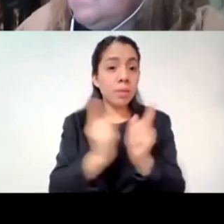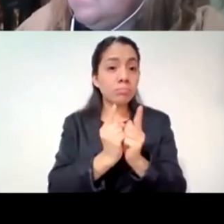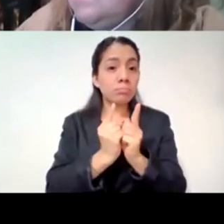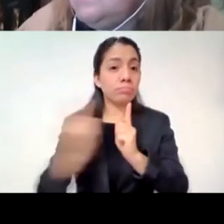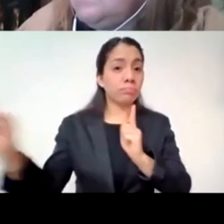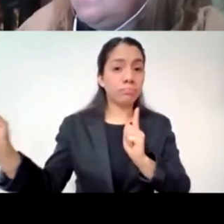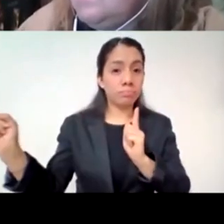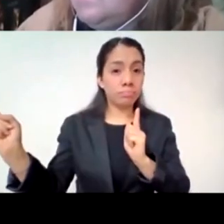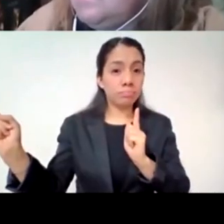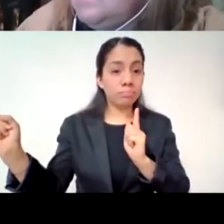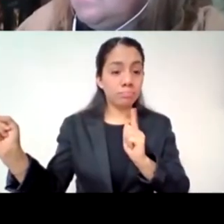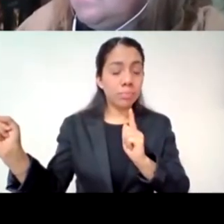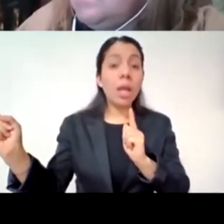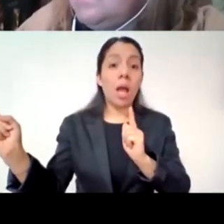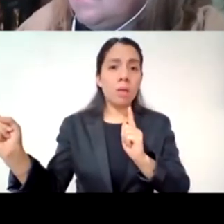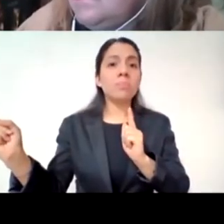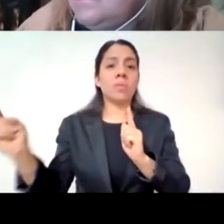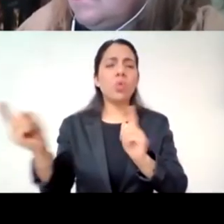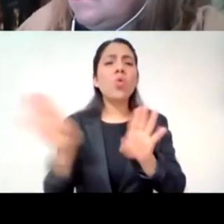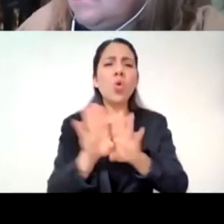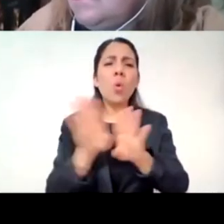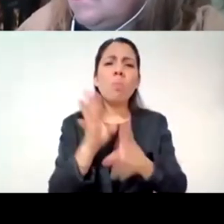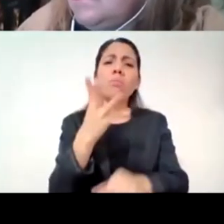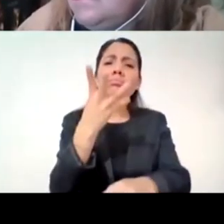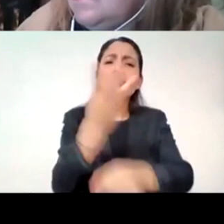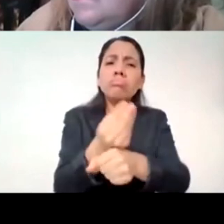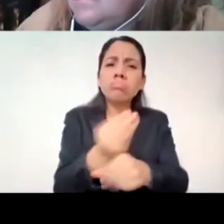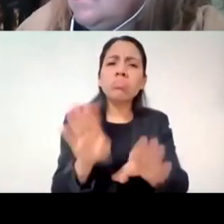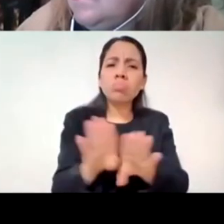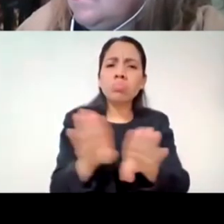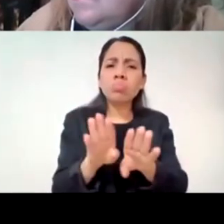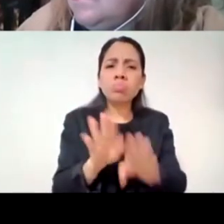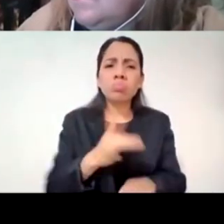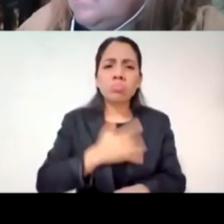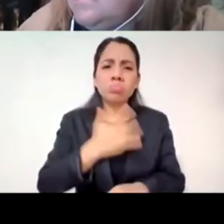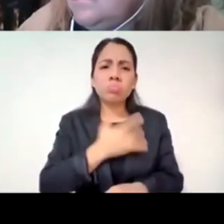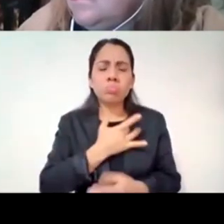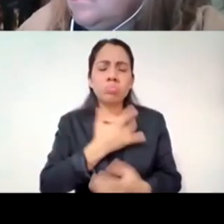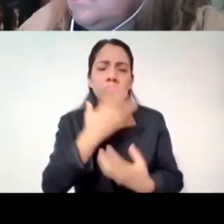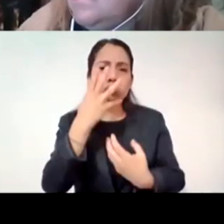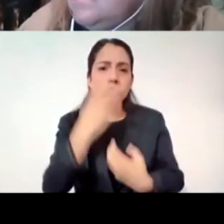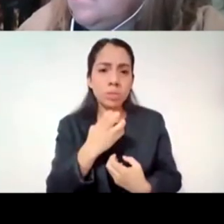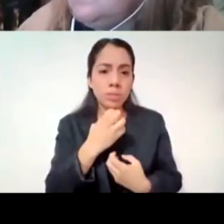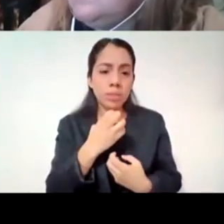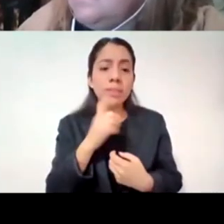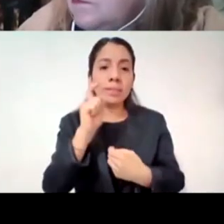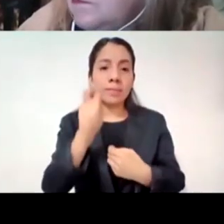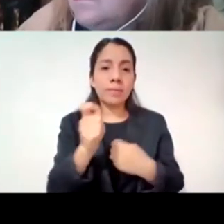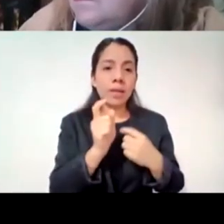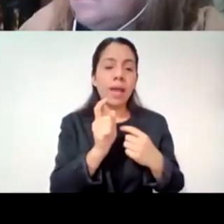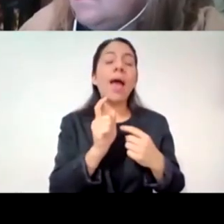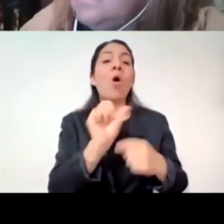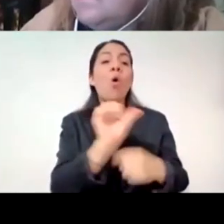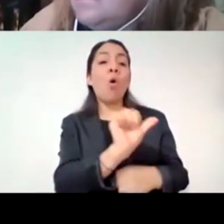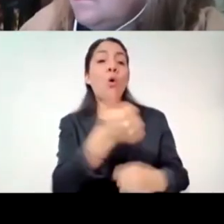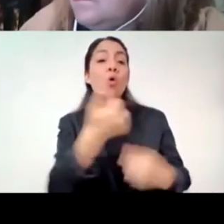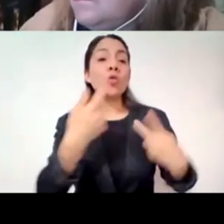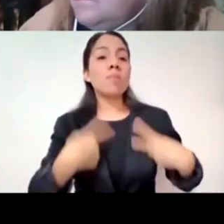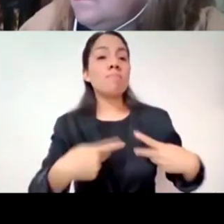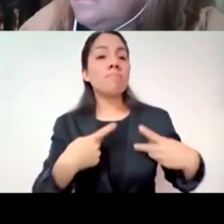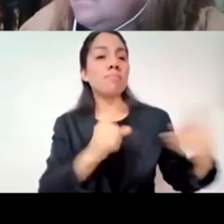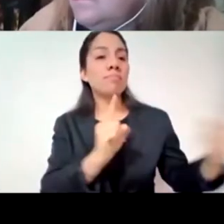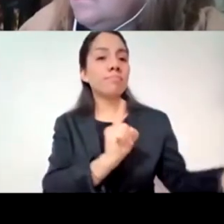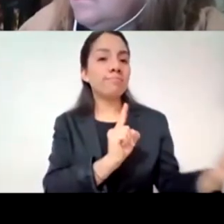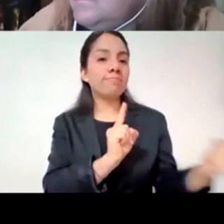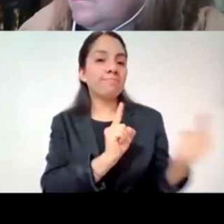relación significativa evidentemente no estamos hablando de sustituir sino de acompañar cercanamente